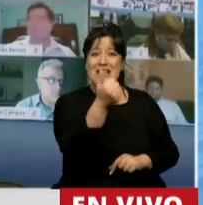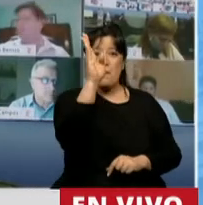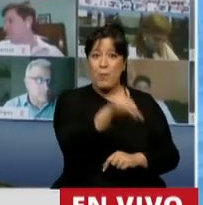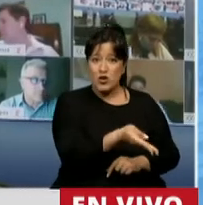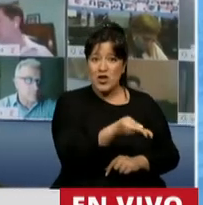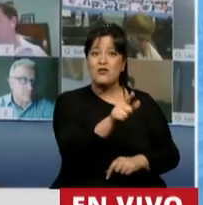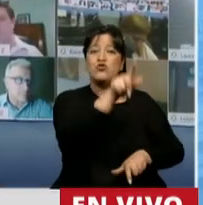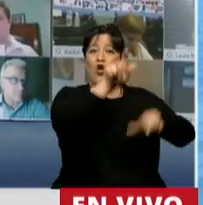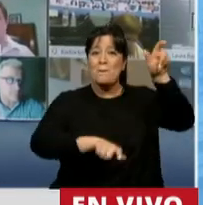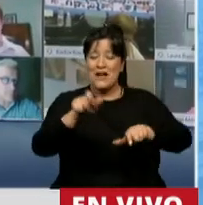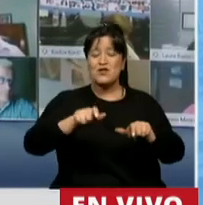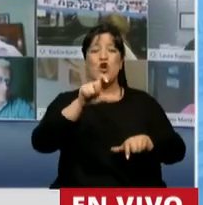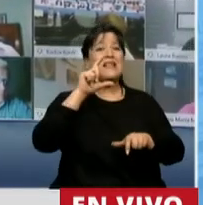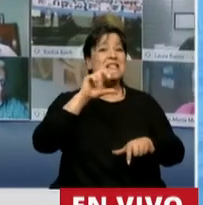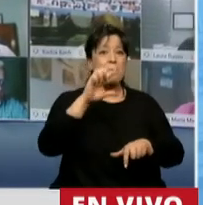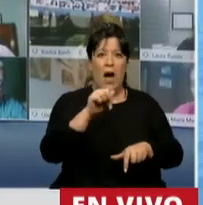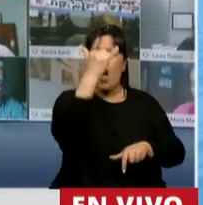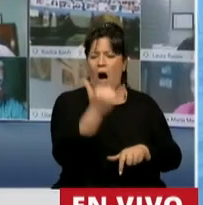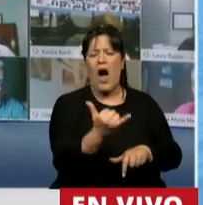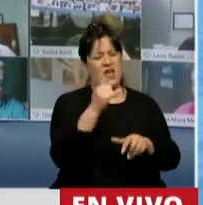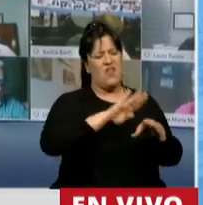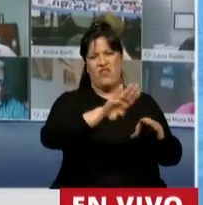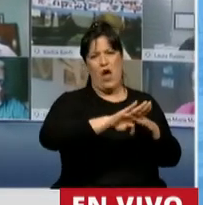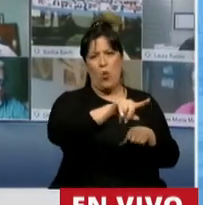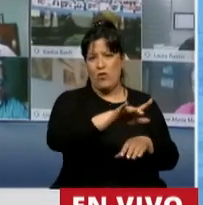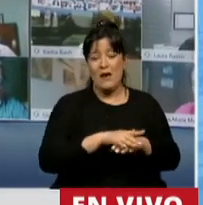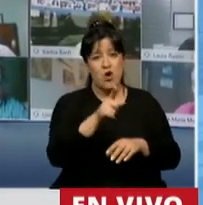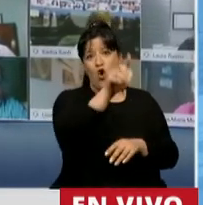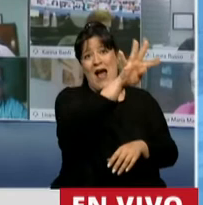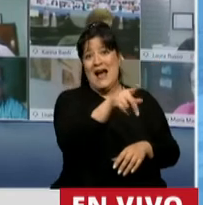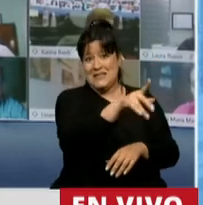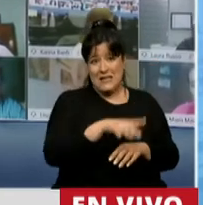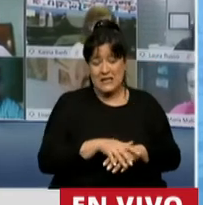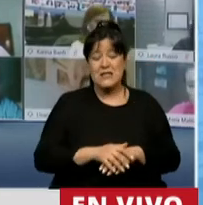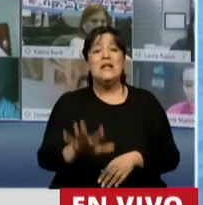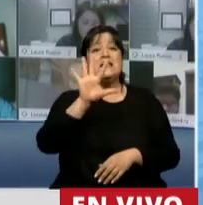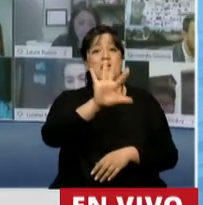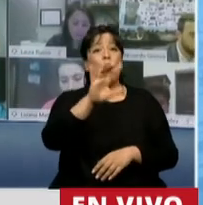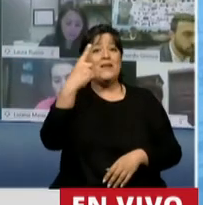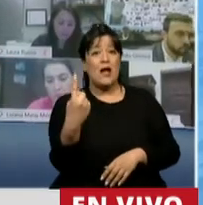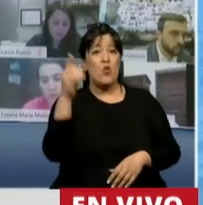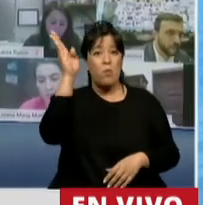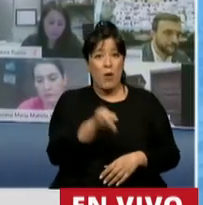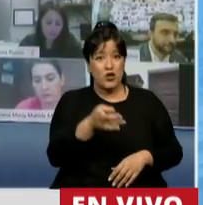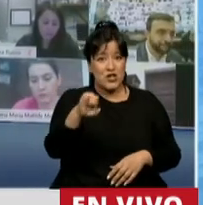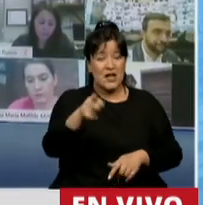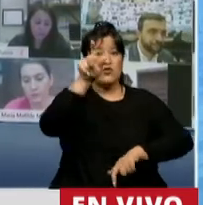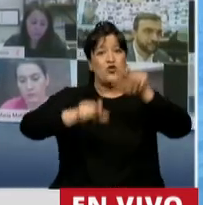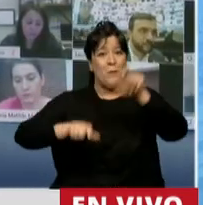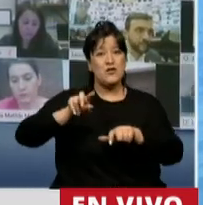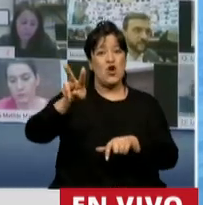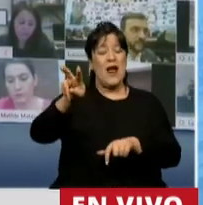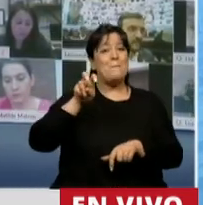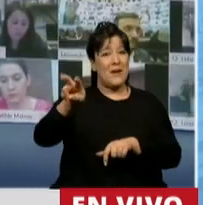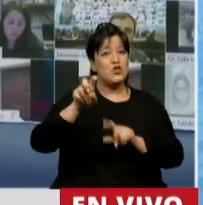beneficiarios del SIPA está endeudado con la ANSES. El 51% de los beneficiarios de